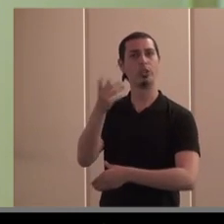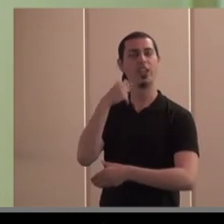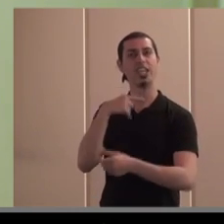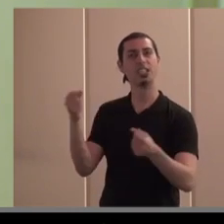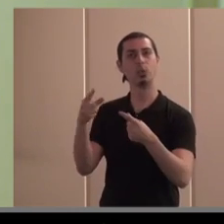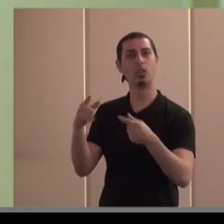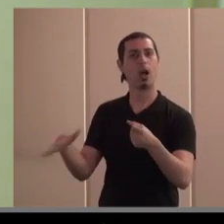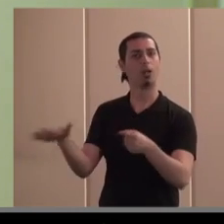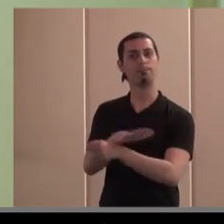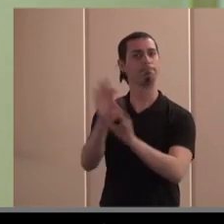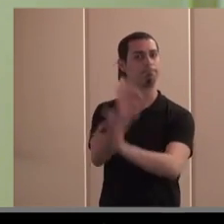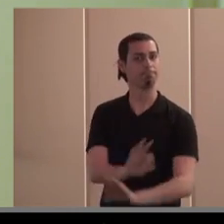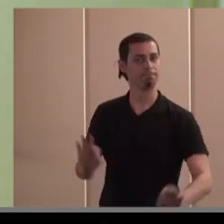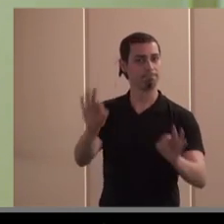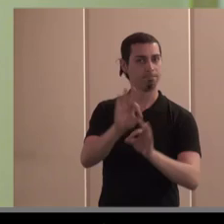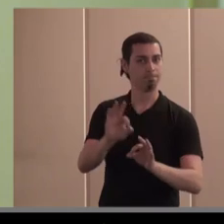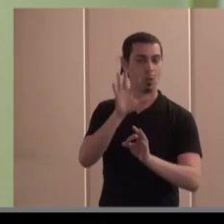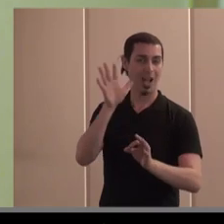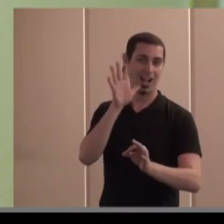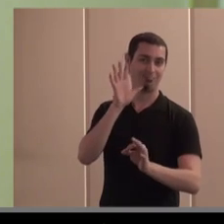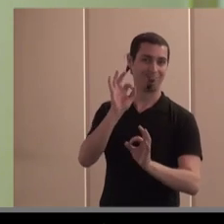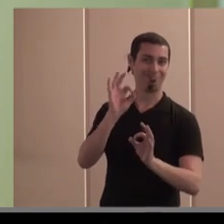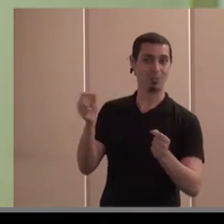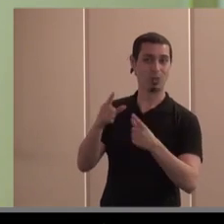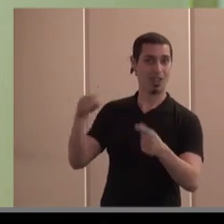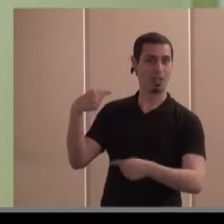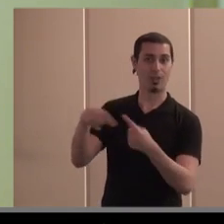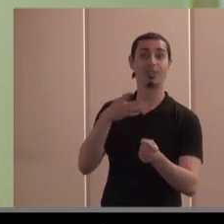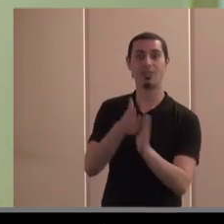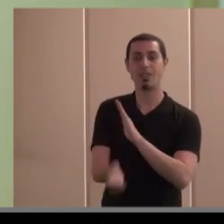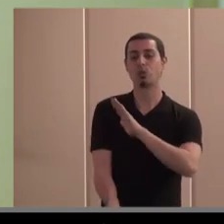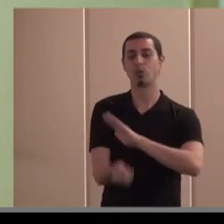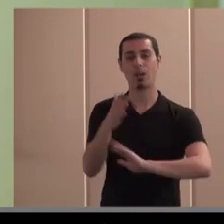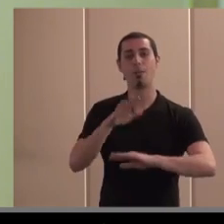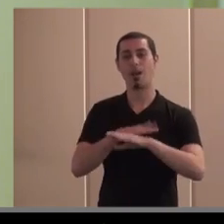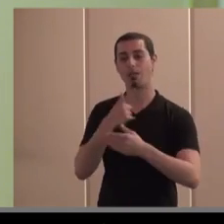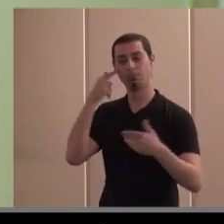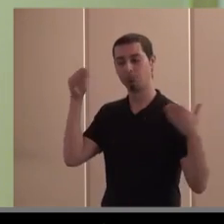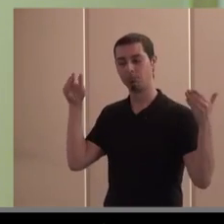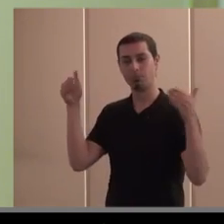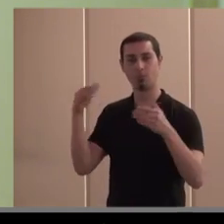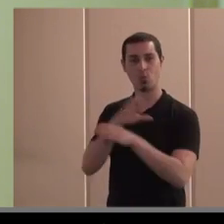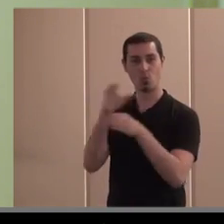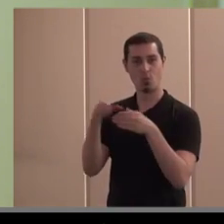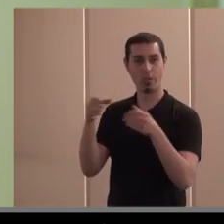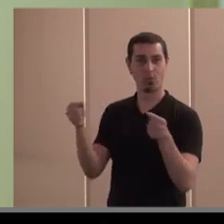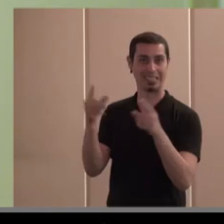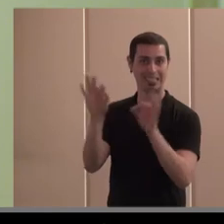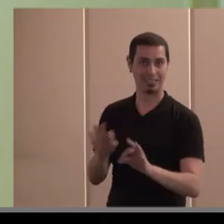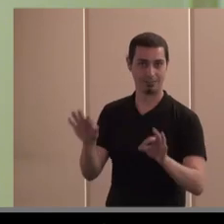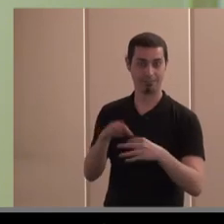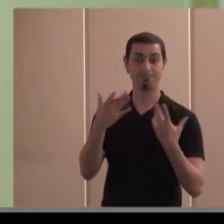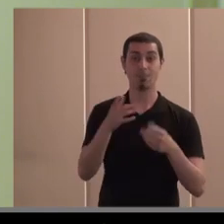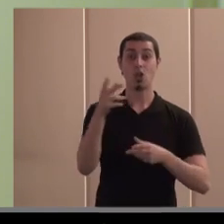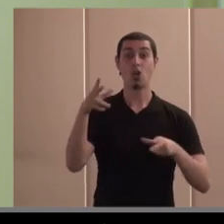cubiertos por los sistemas de seguridad social tradicionales con lo cual nacen para cubrir ese espacio para atender a ese colectivo. Las